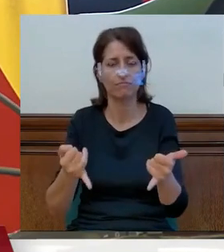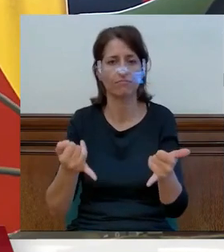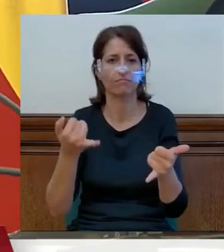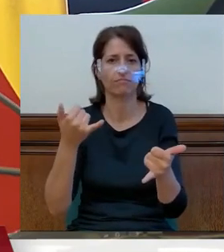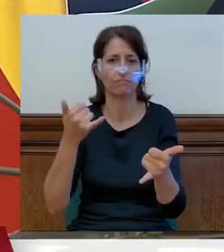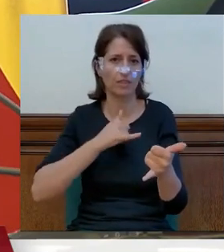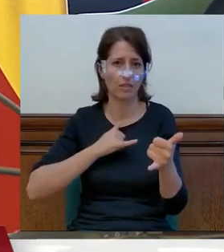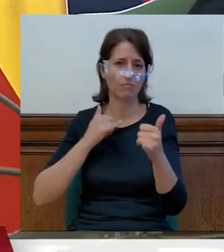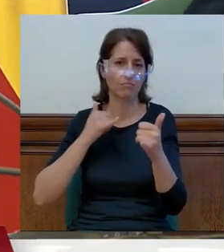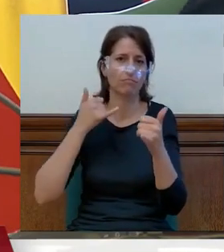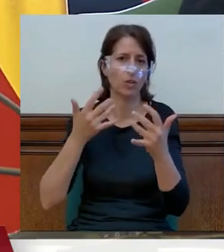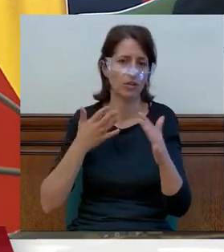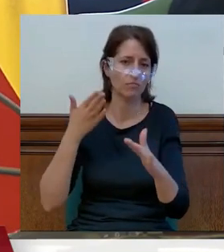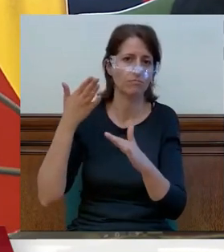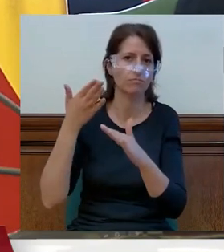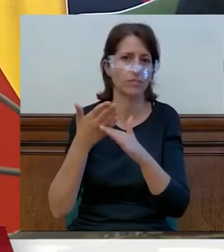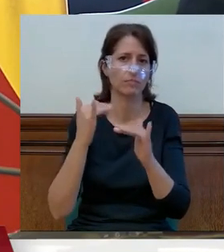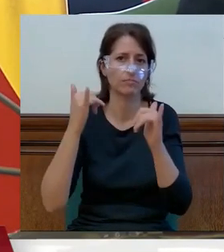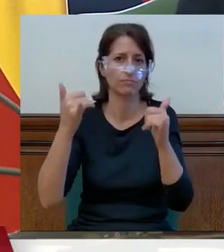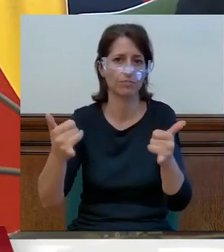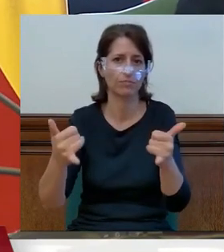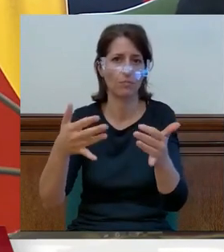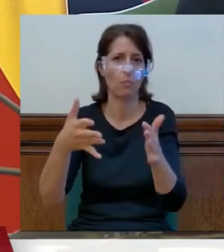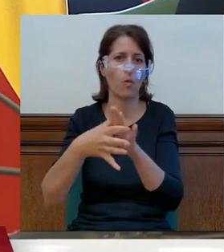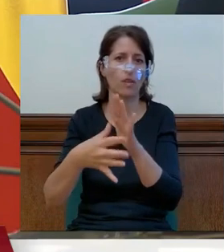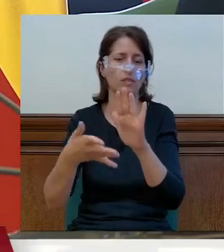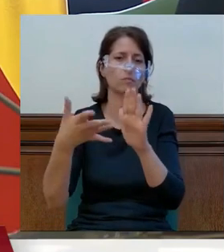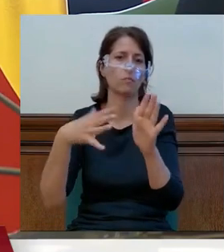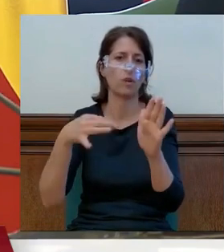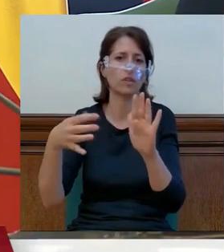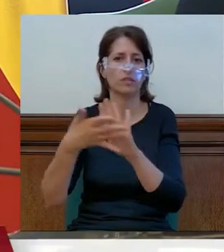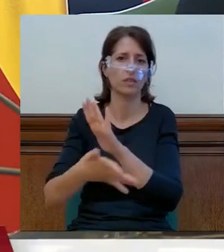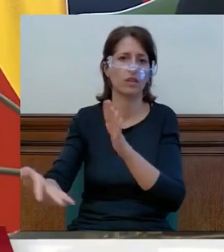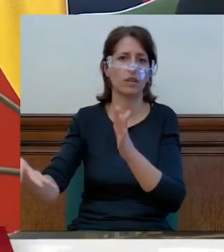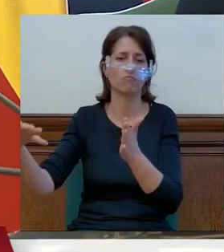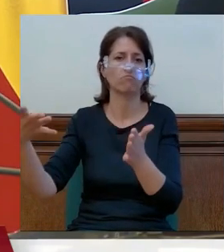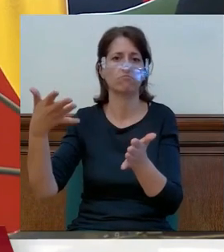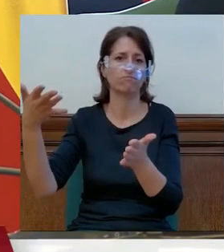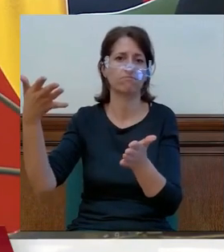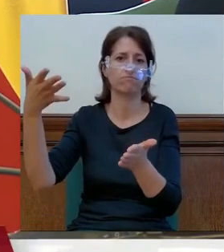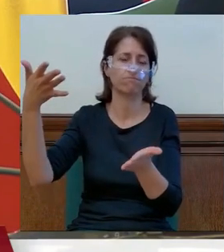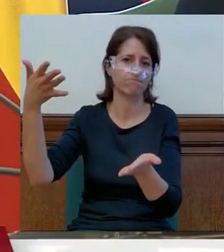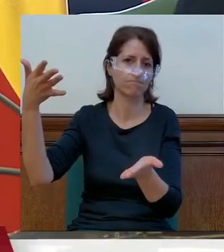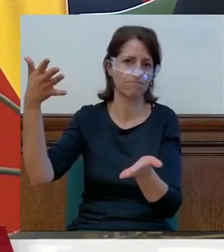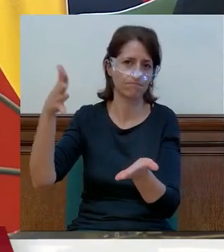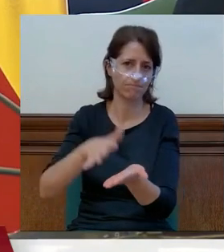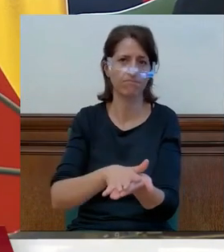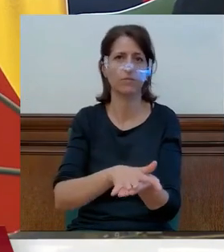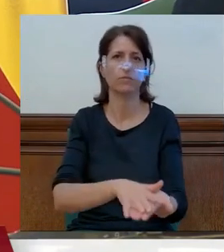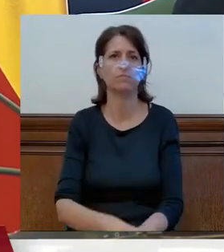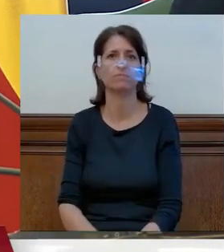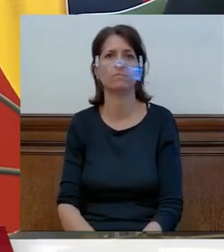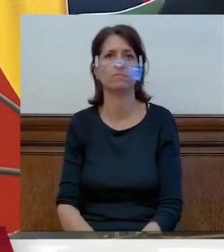una urgencia, se puede traducir en que el paciente está muerto. Gracias.